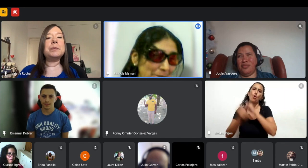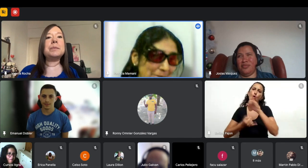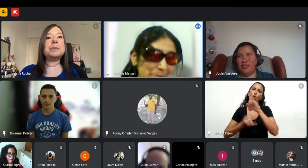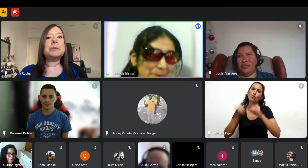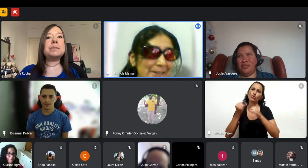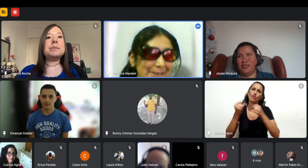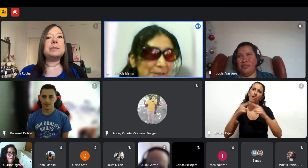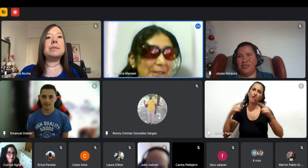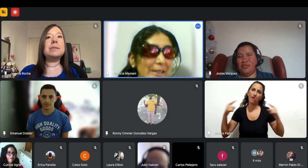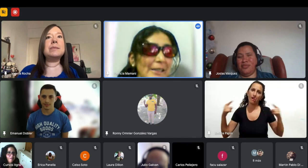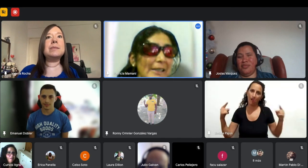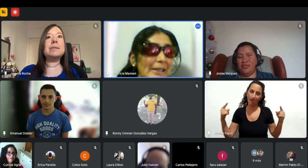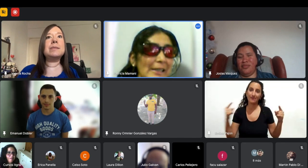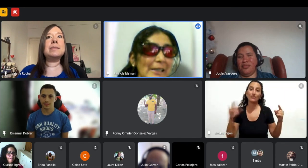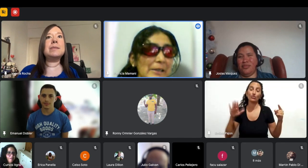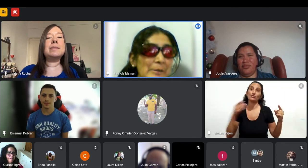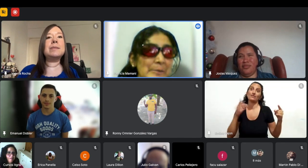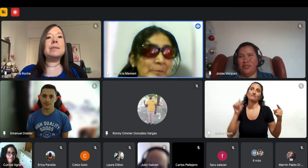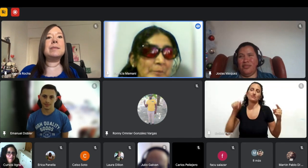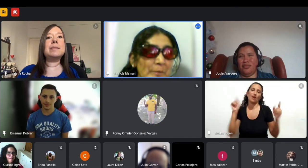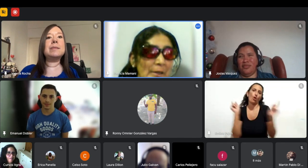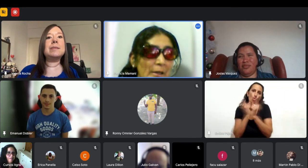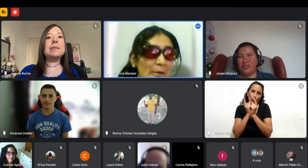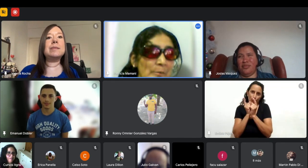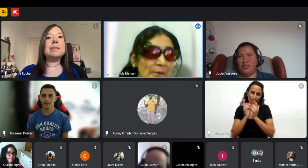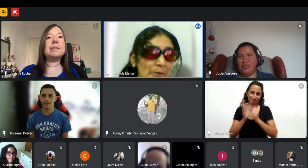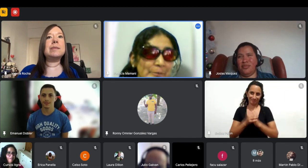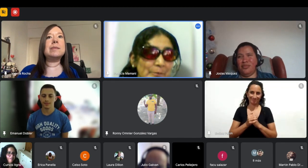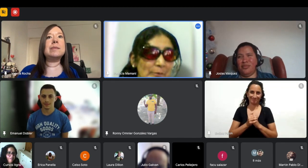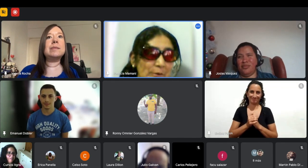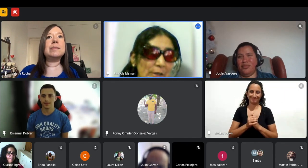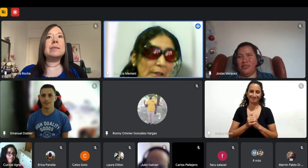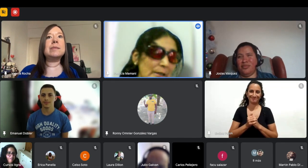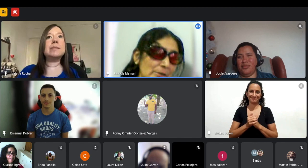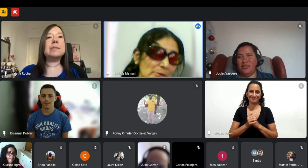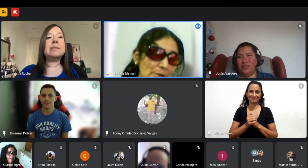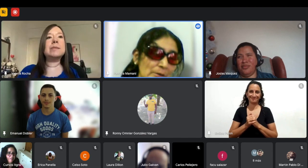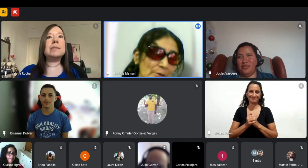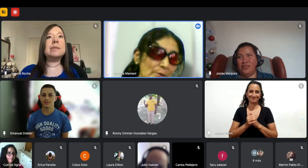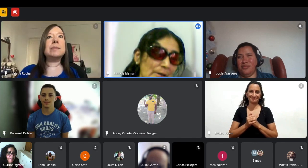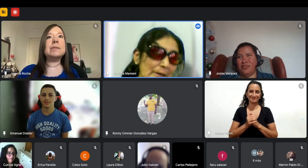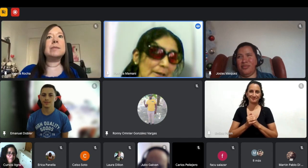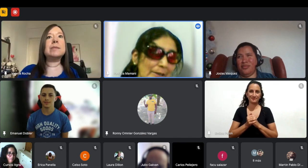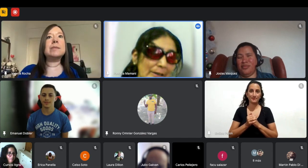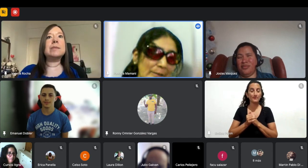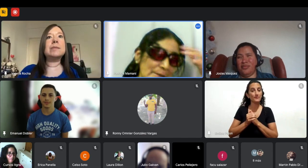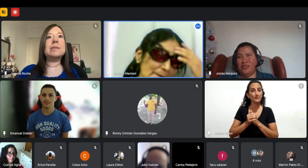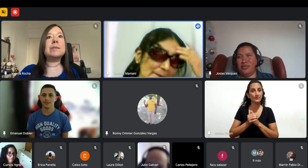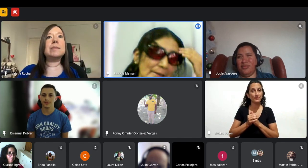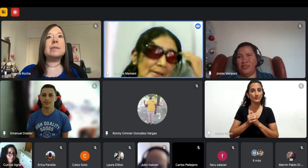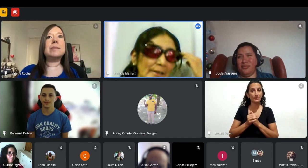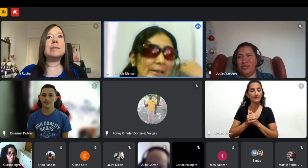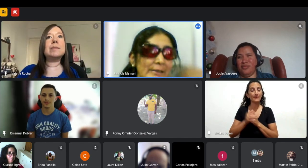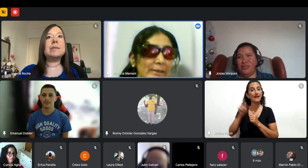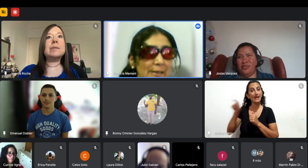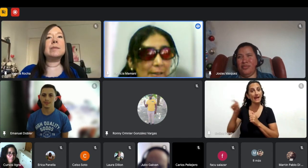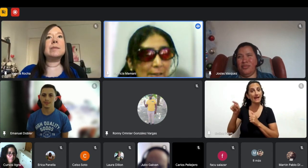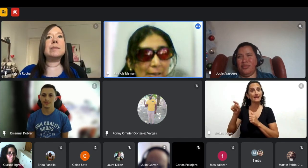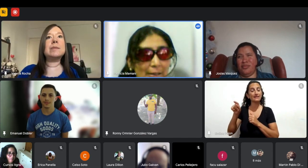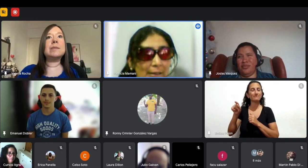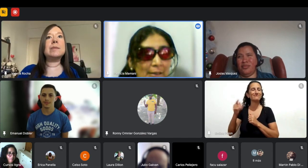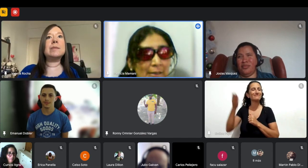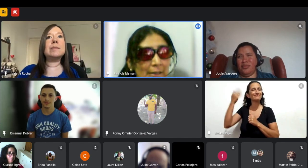tema al menos en mi caso bueno yo tengo la discapacidad desde que era